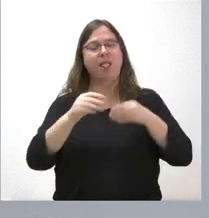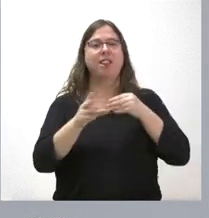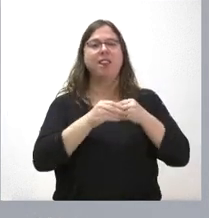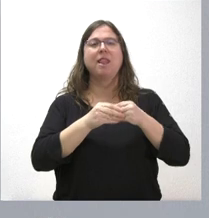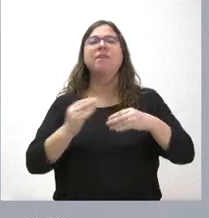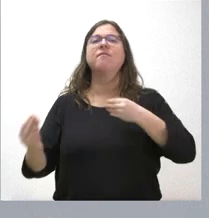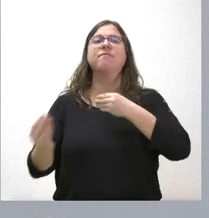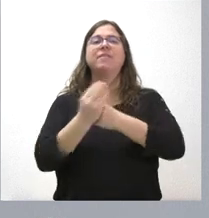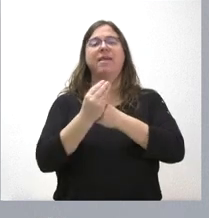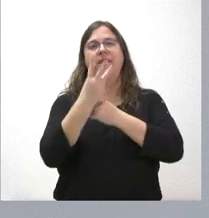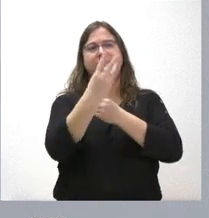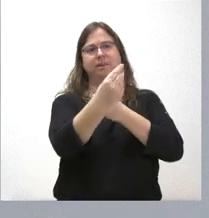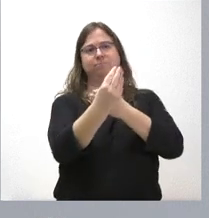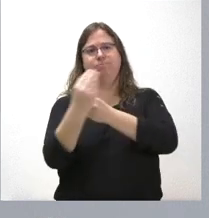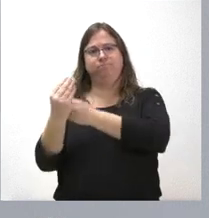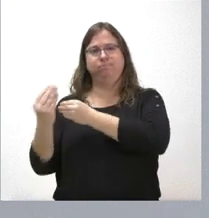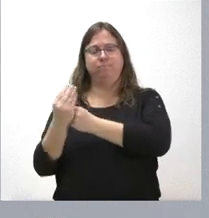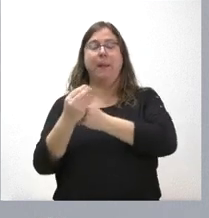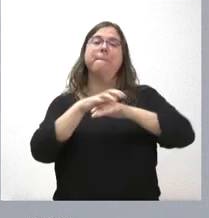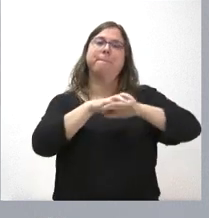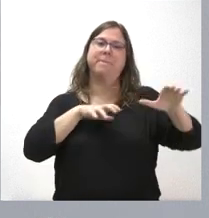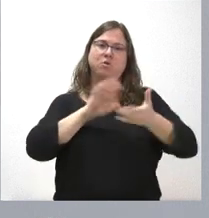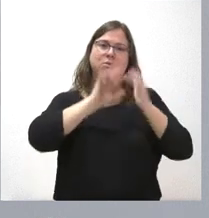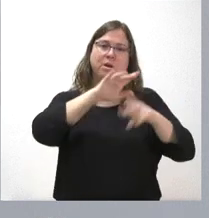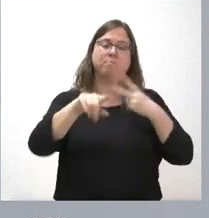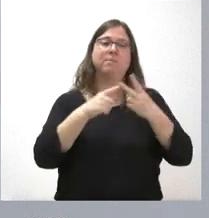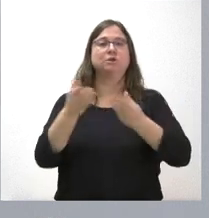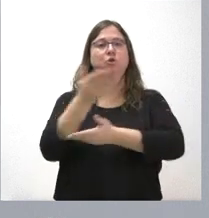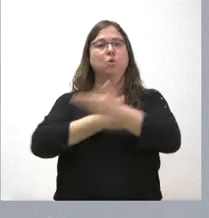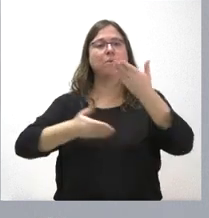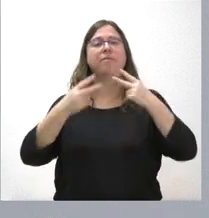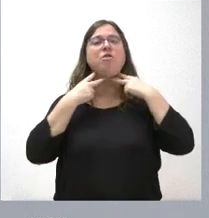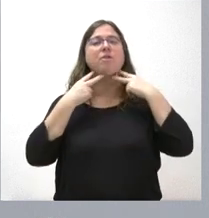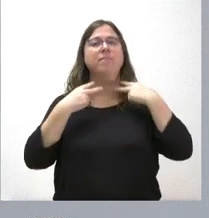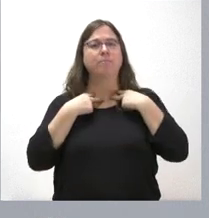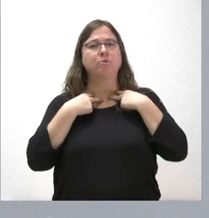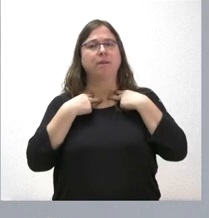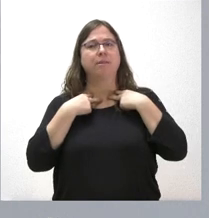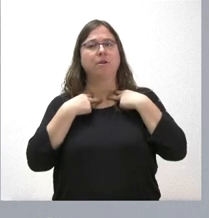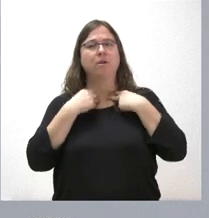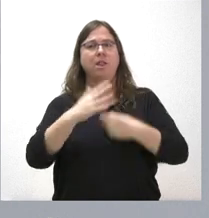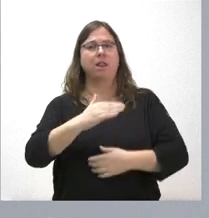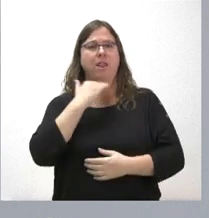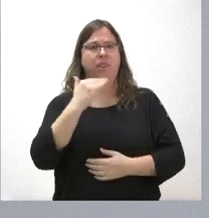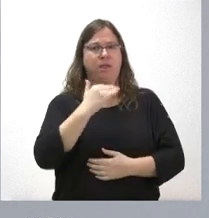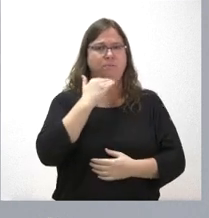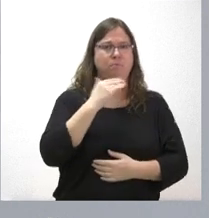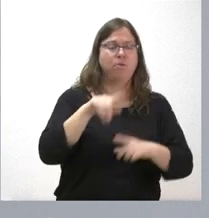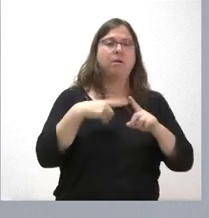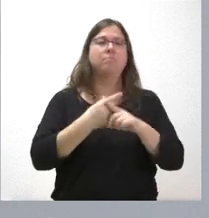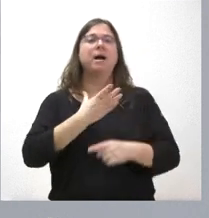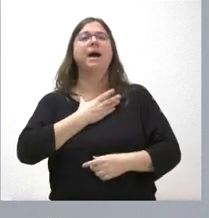por tres partes fundamentalmente por la Junta de Castilla y León pero también hay una colaboración de la Diputación de Zamora y del